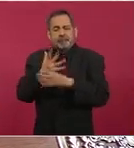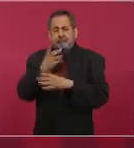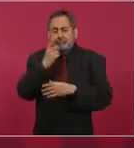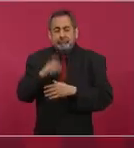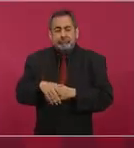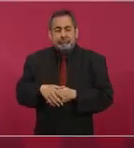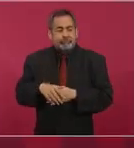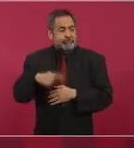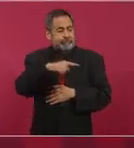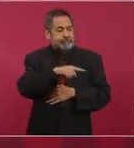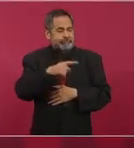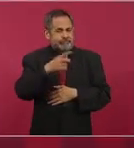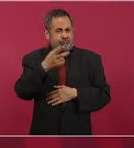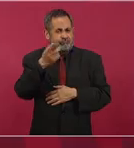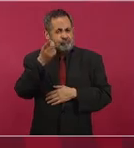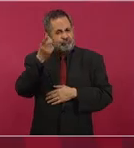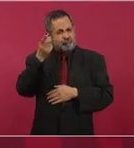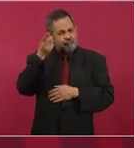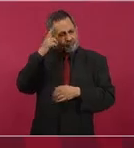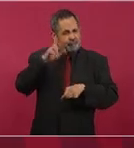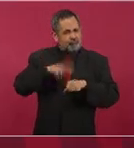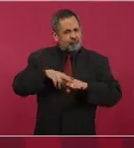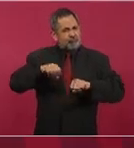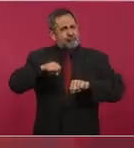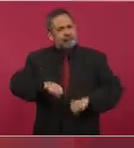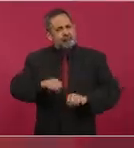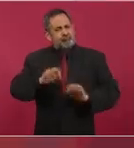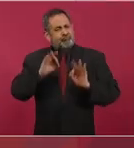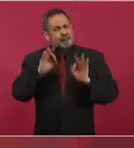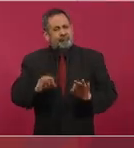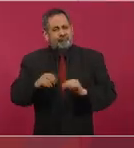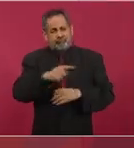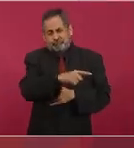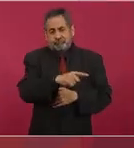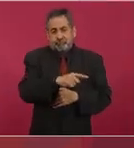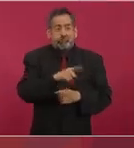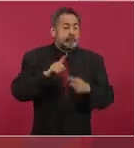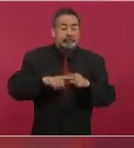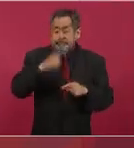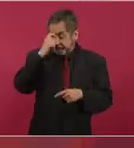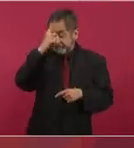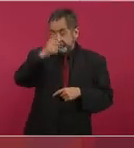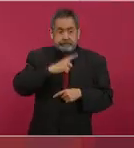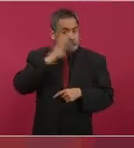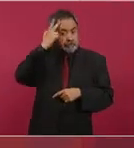la dictadura perfecta, esa la creó Porfirio